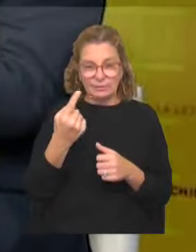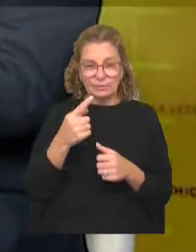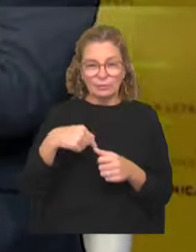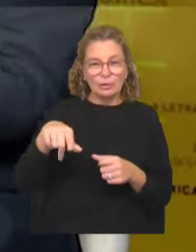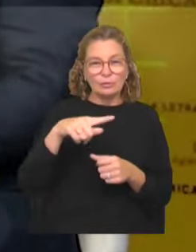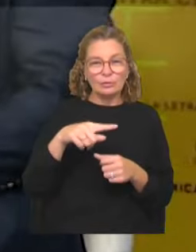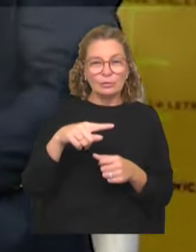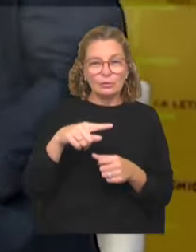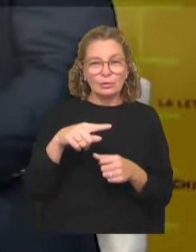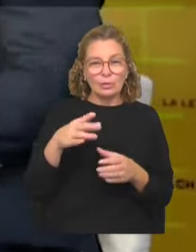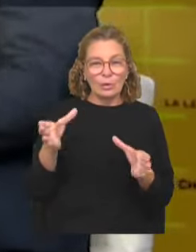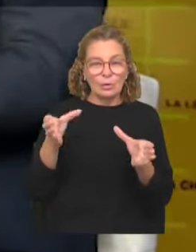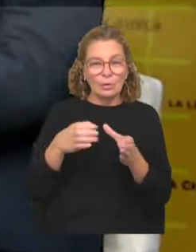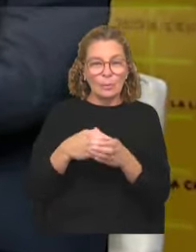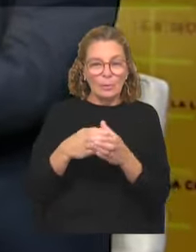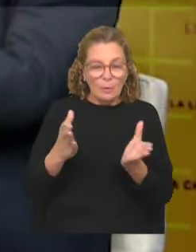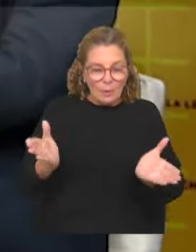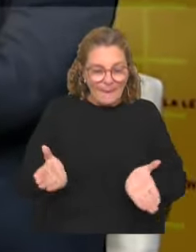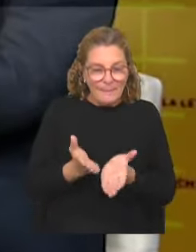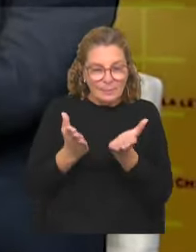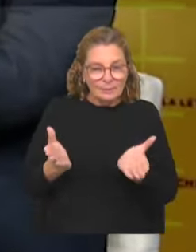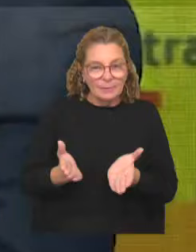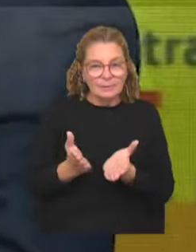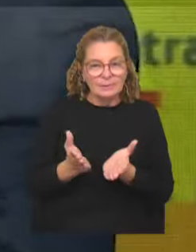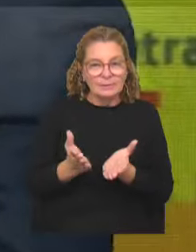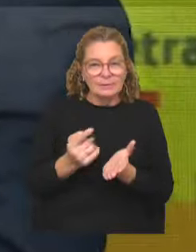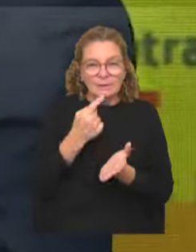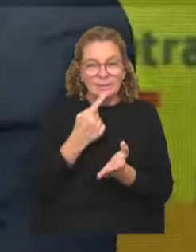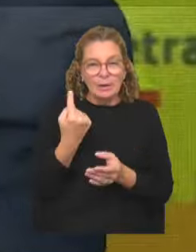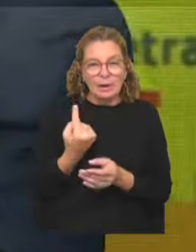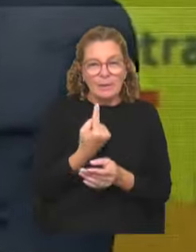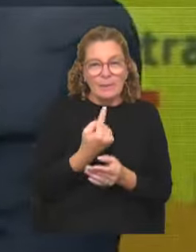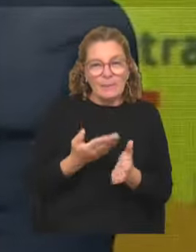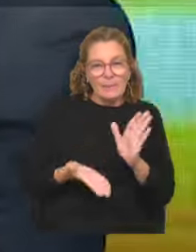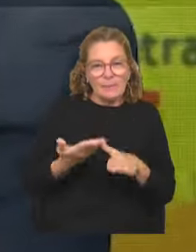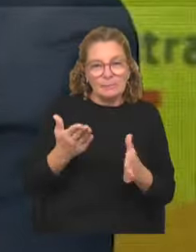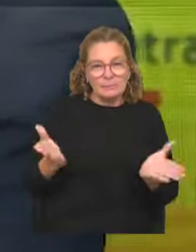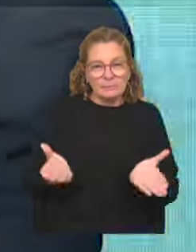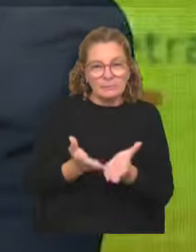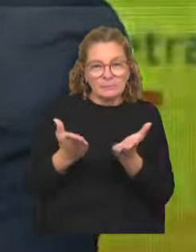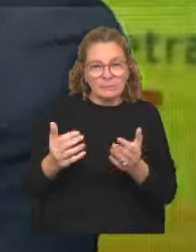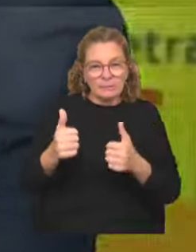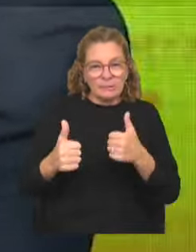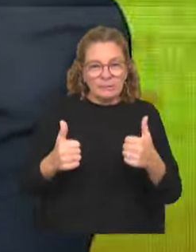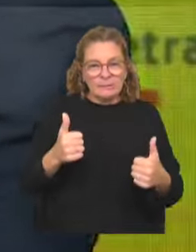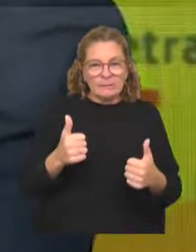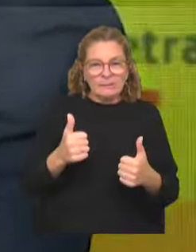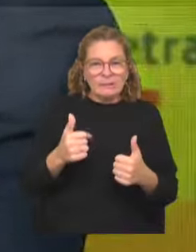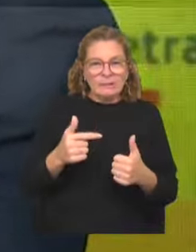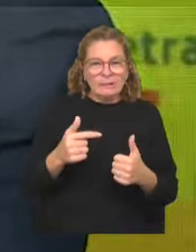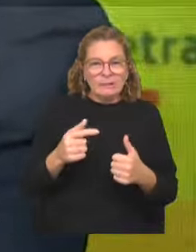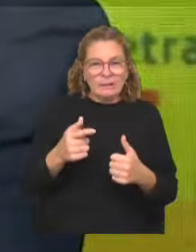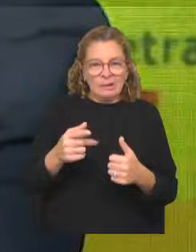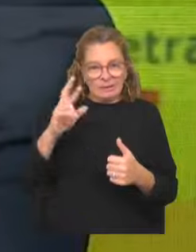impulsamos la noción de que cada vez más los posicionamientos tienen que darse en